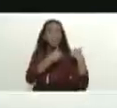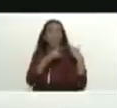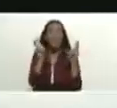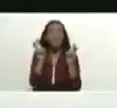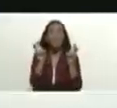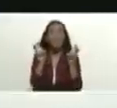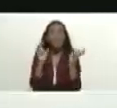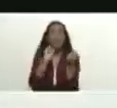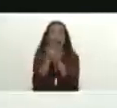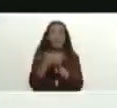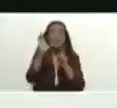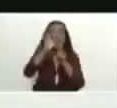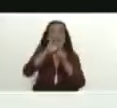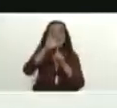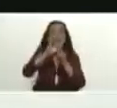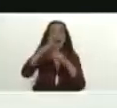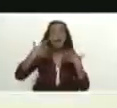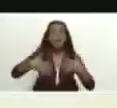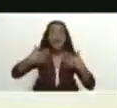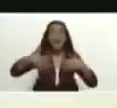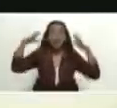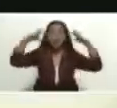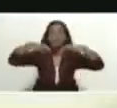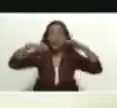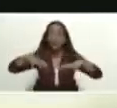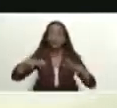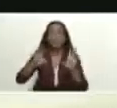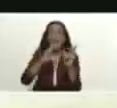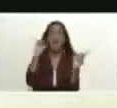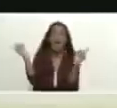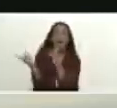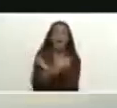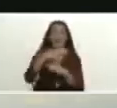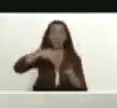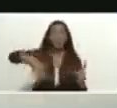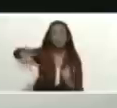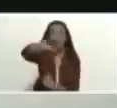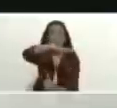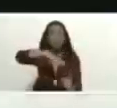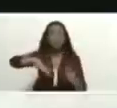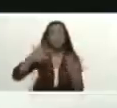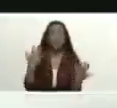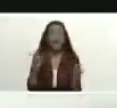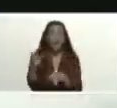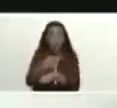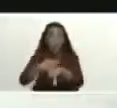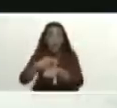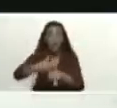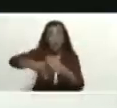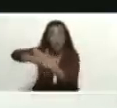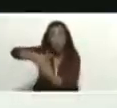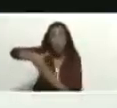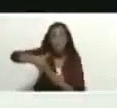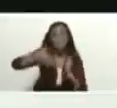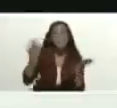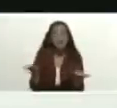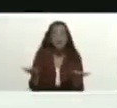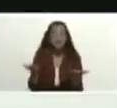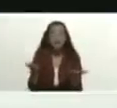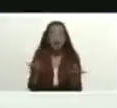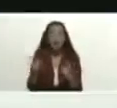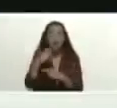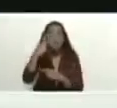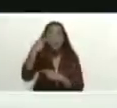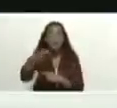tema del cambio climático de la emergencia climática para que los gobiernos de Sudamérica tengamos una